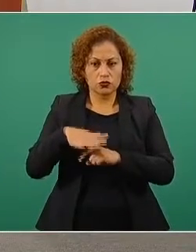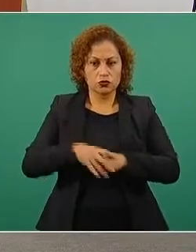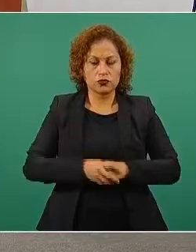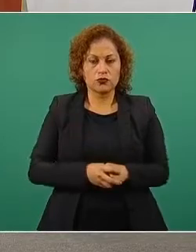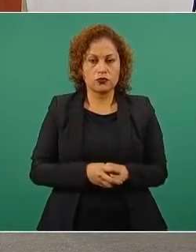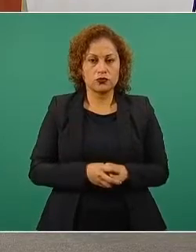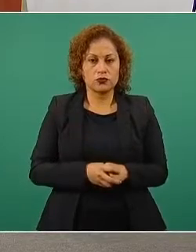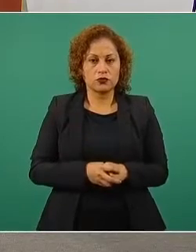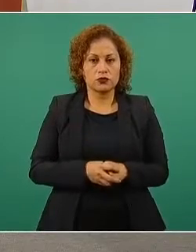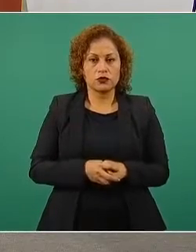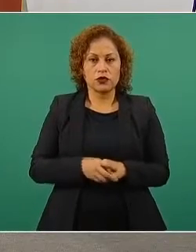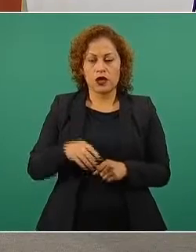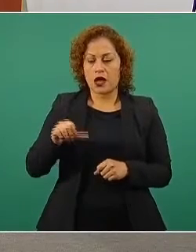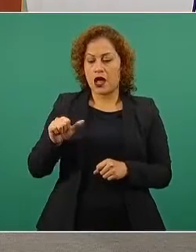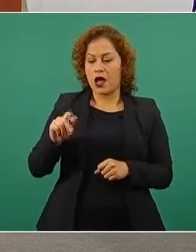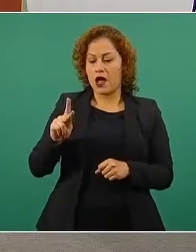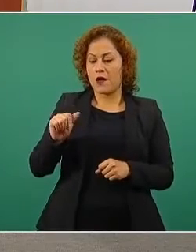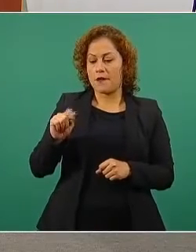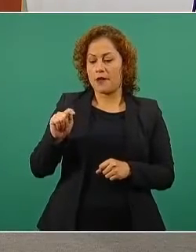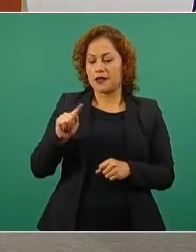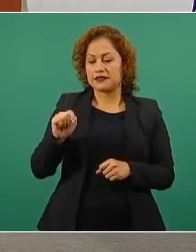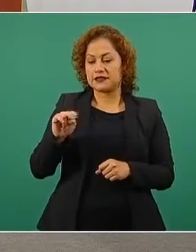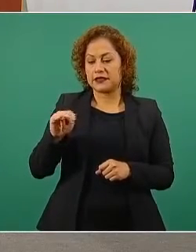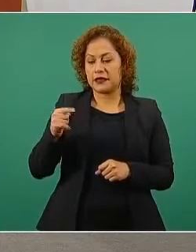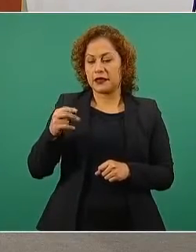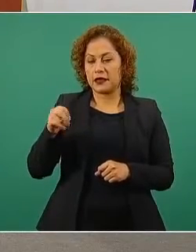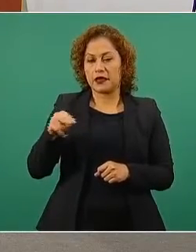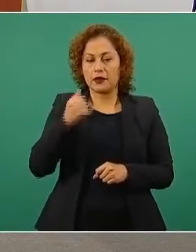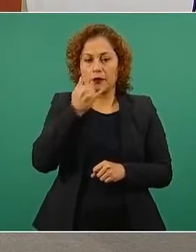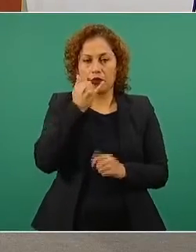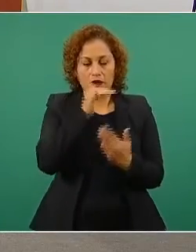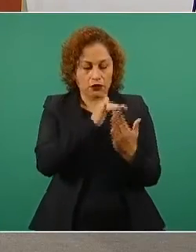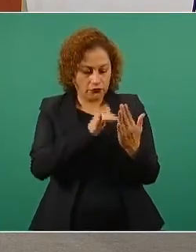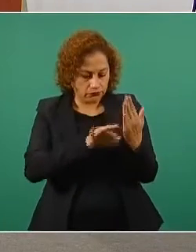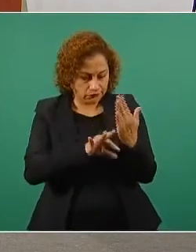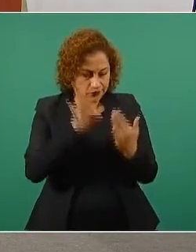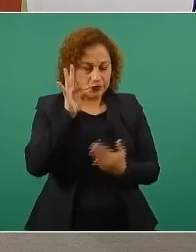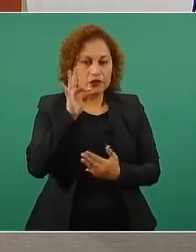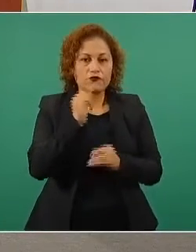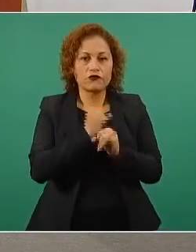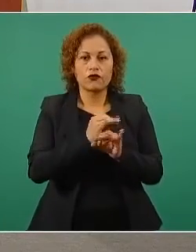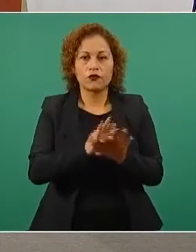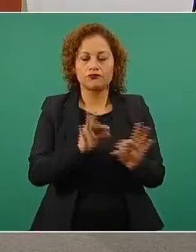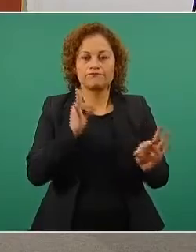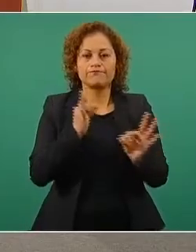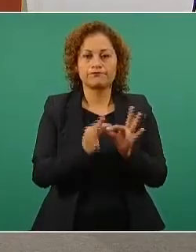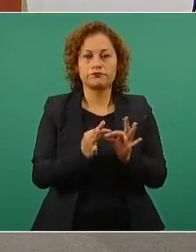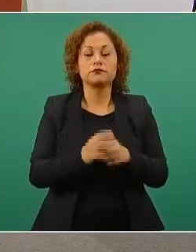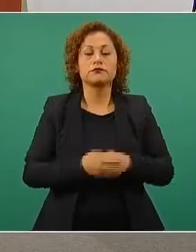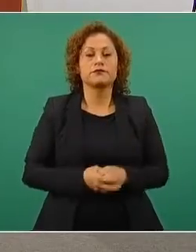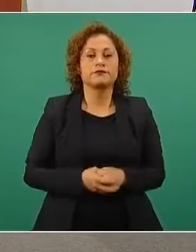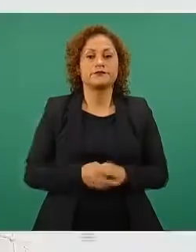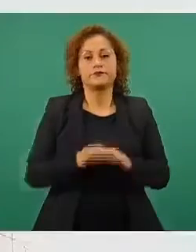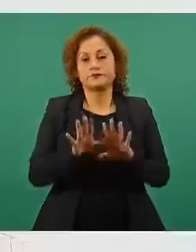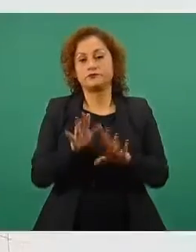a Patzingán. Estoy buscando el dato exactamente. Solamente decirles que